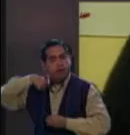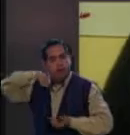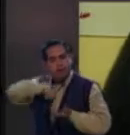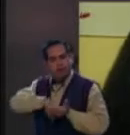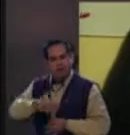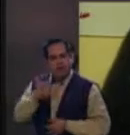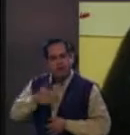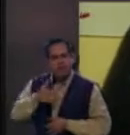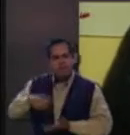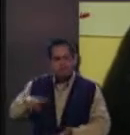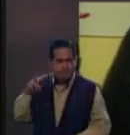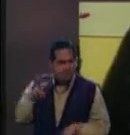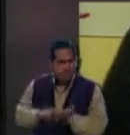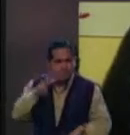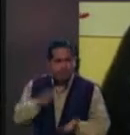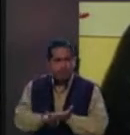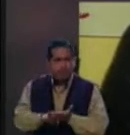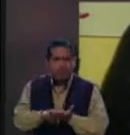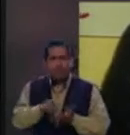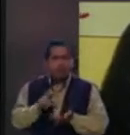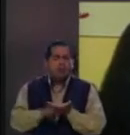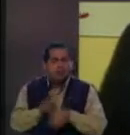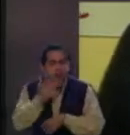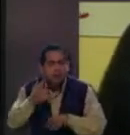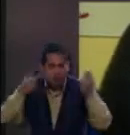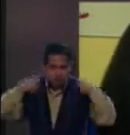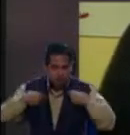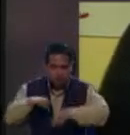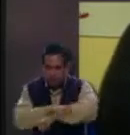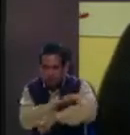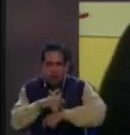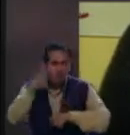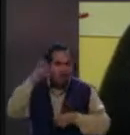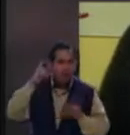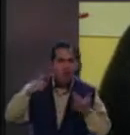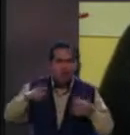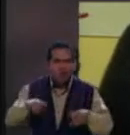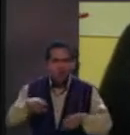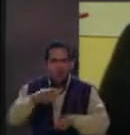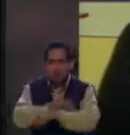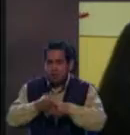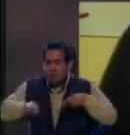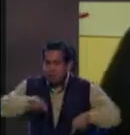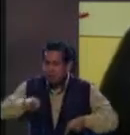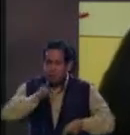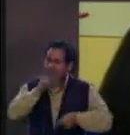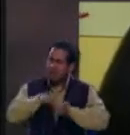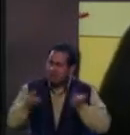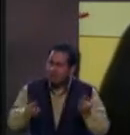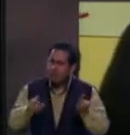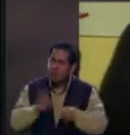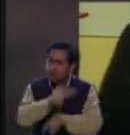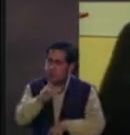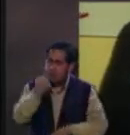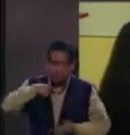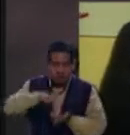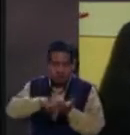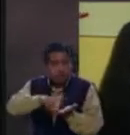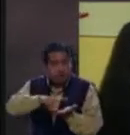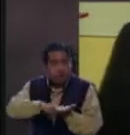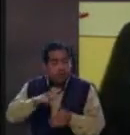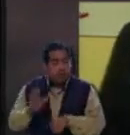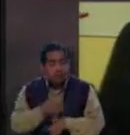personas que tenemos una valía, una valía, no por un aparato o por una prótesis, sino porque nosotros mismos ya estamos